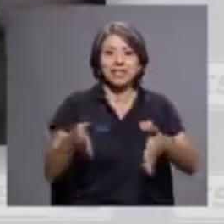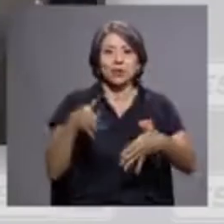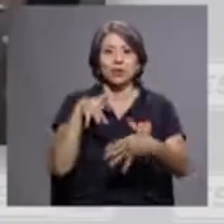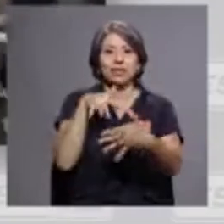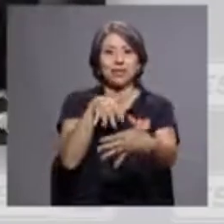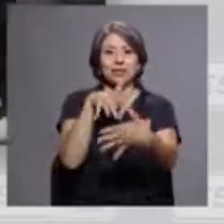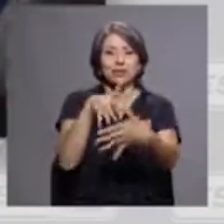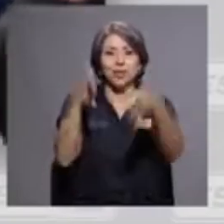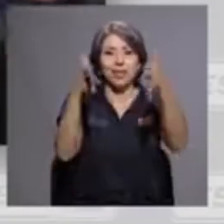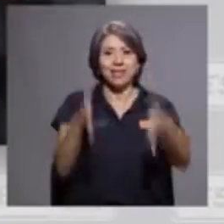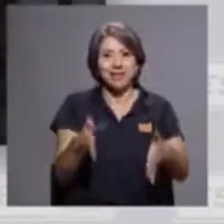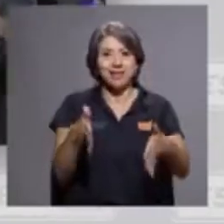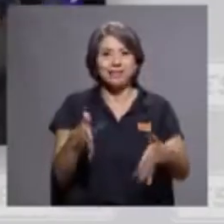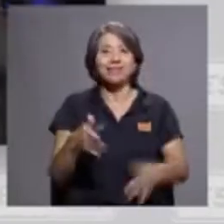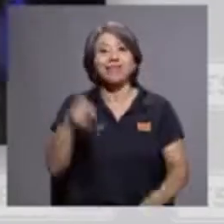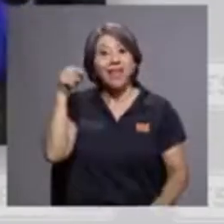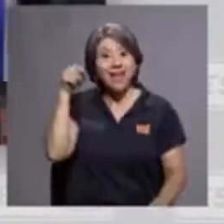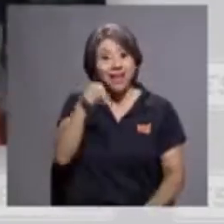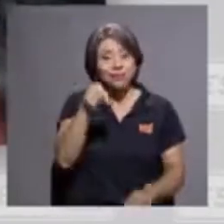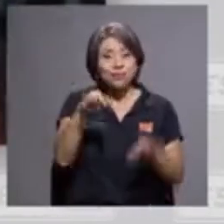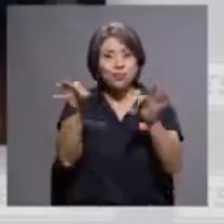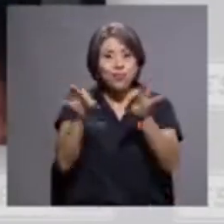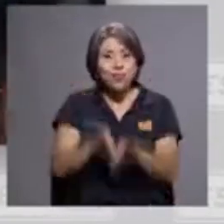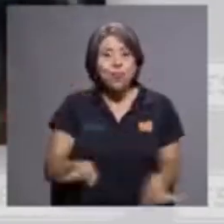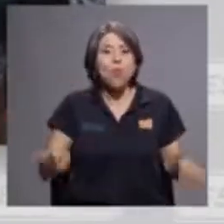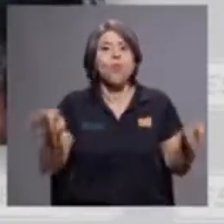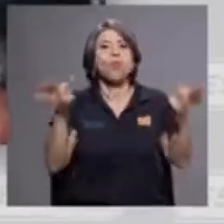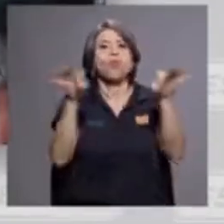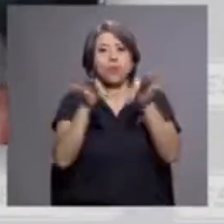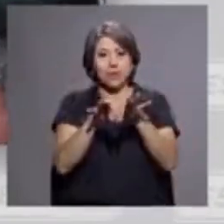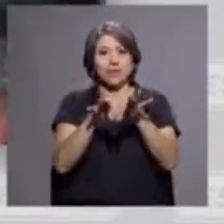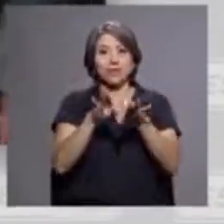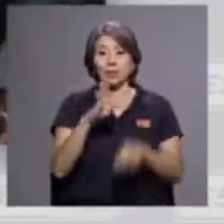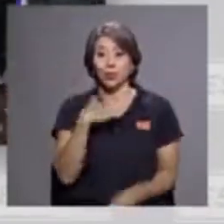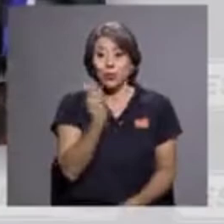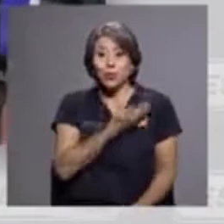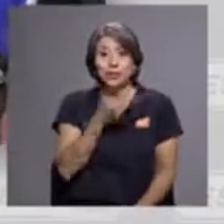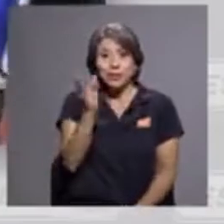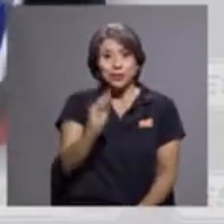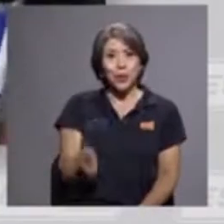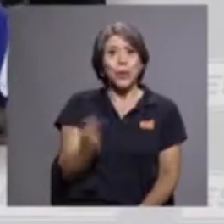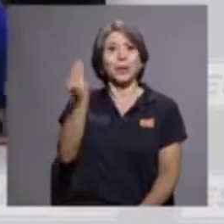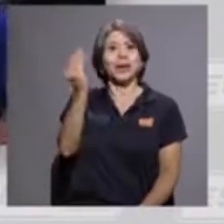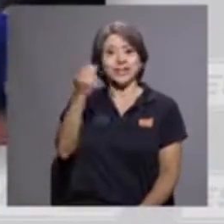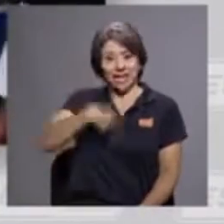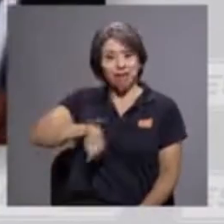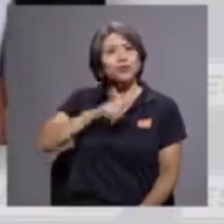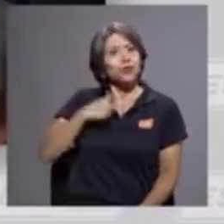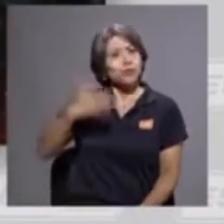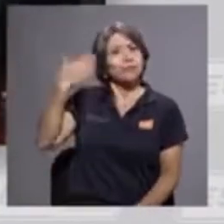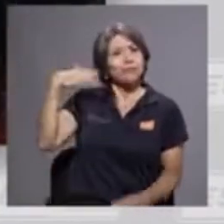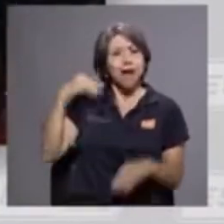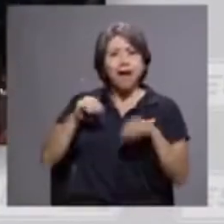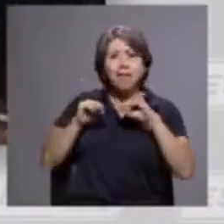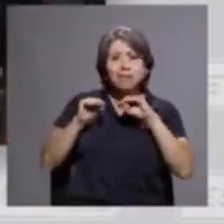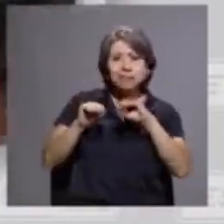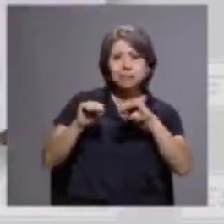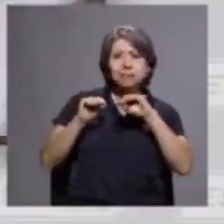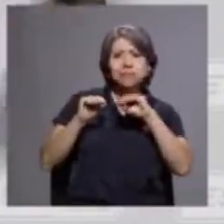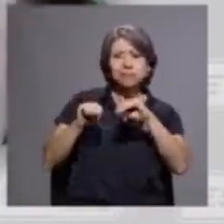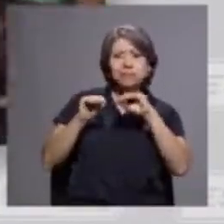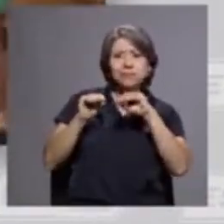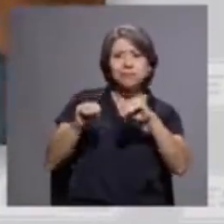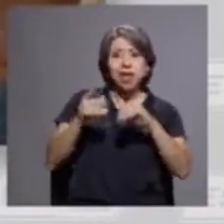estudiantiles. Eso es una cosa muy importante. Nuestros jóvenes, a los que les hemos dado clases, a los que les